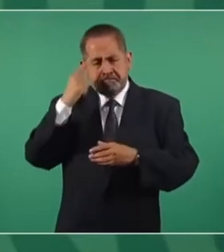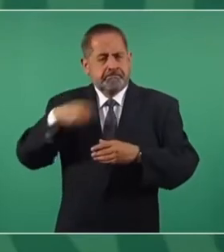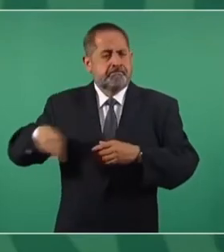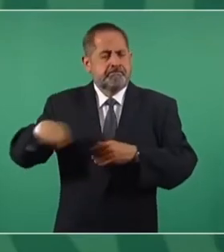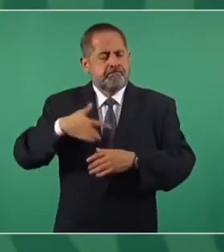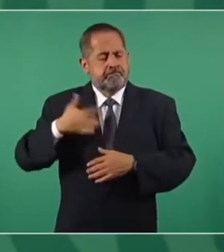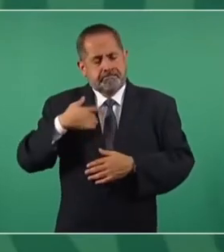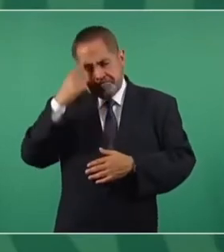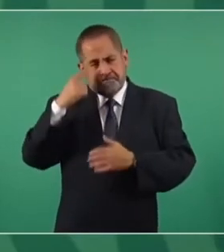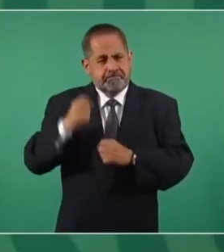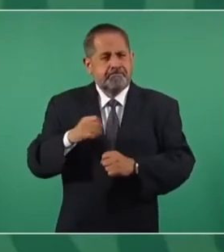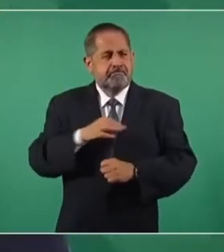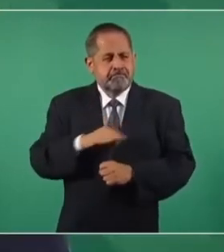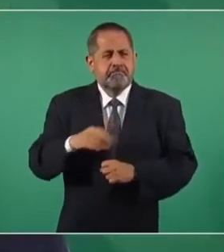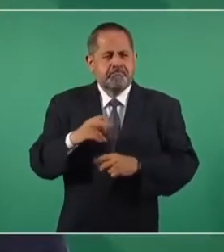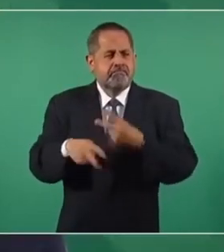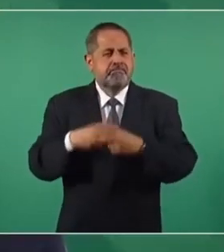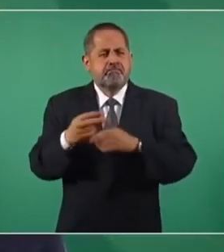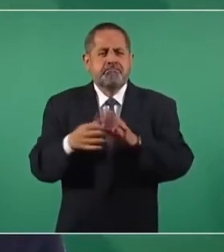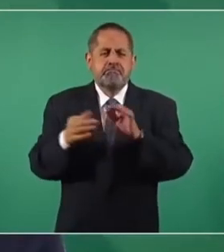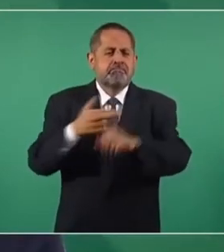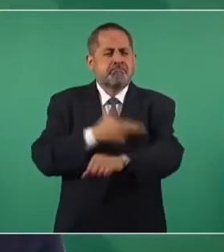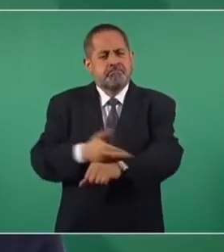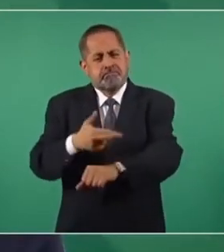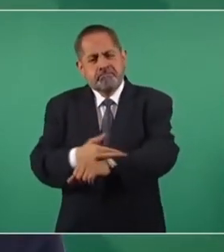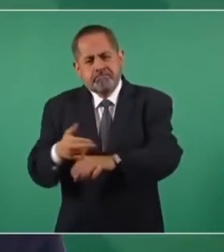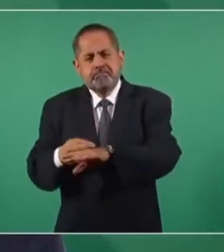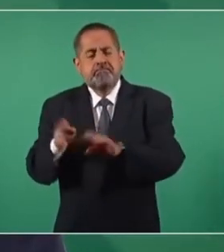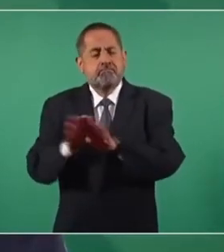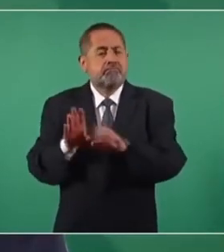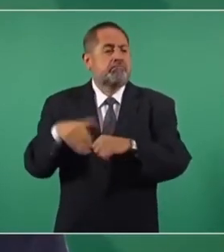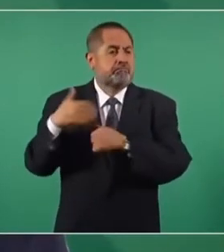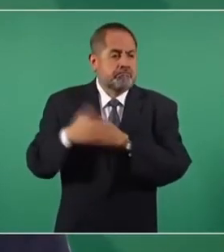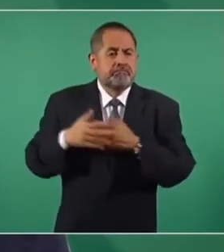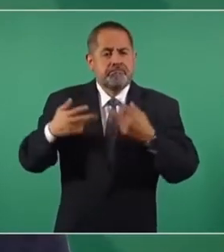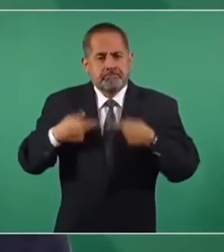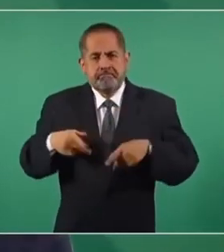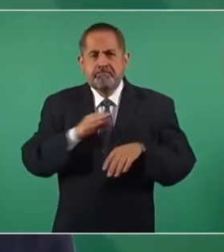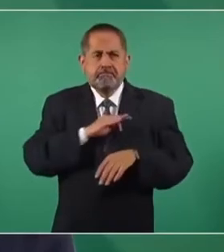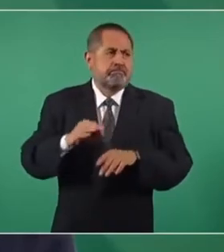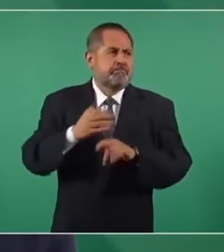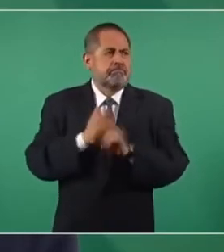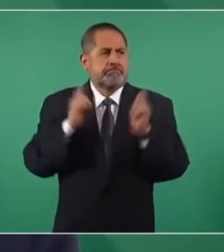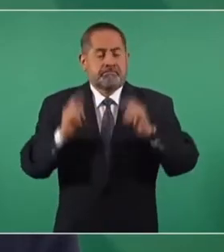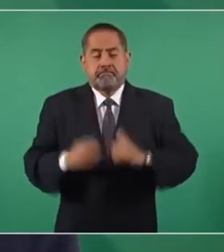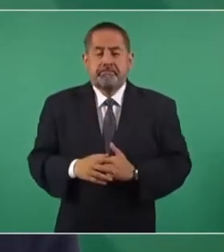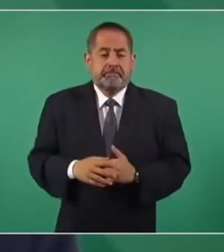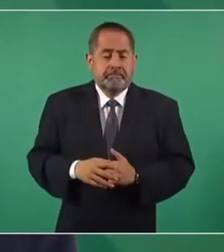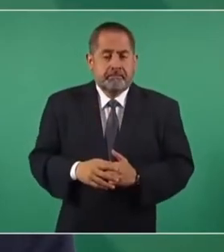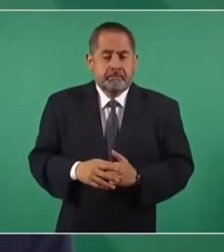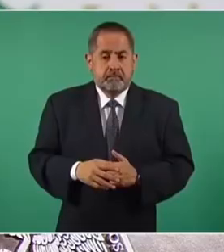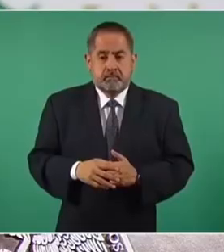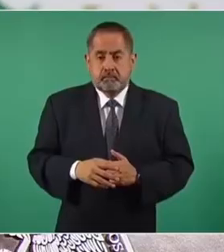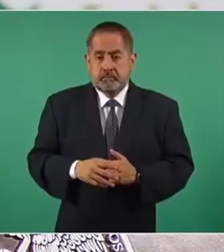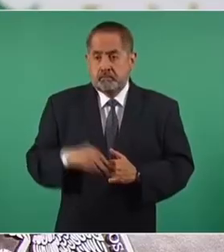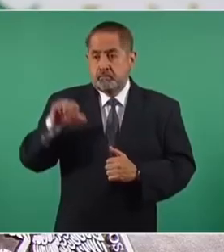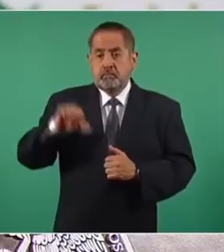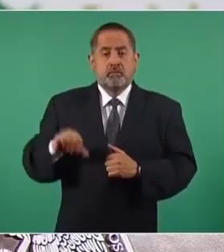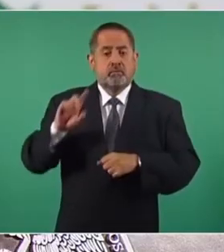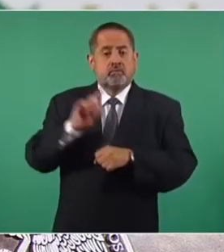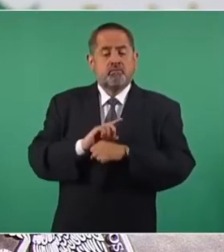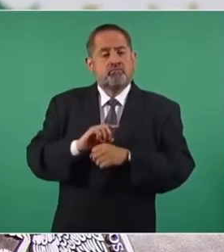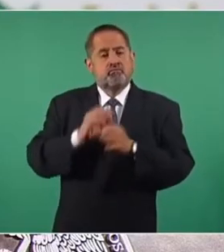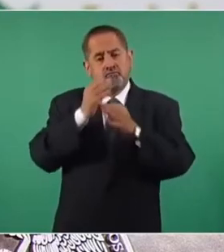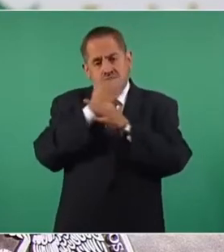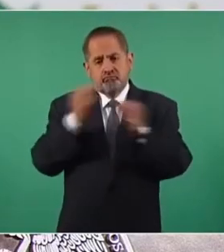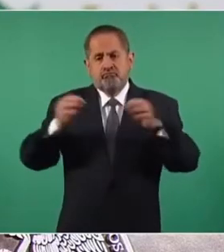confiamos en que serán resueltos gradualmente para que las personas puedan obtener su libertad. Lo que vamos a anunciar el día de hoy es